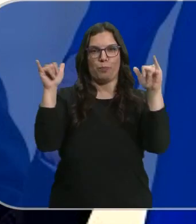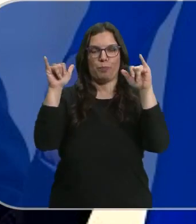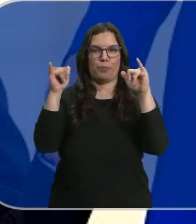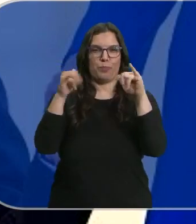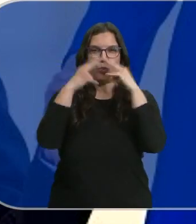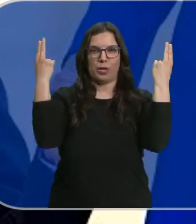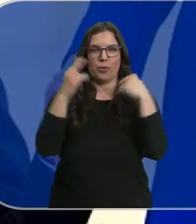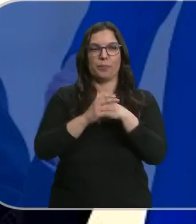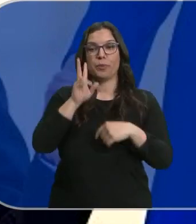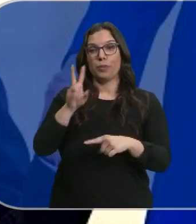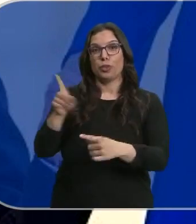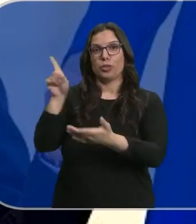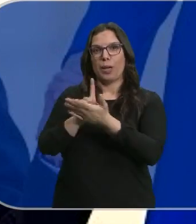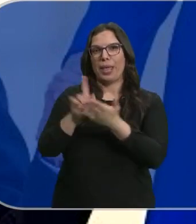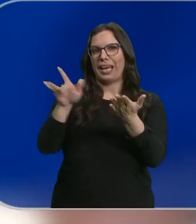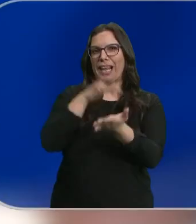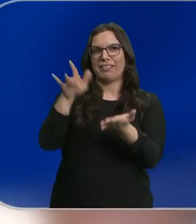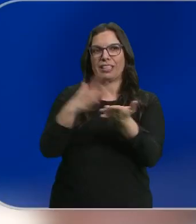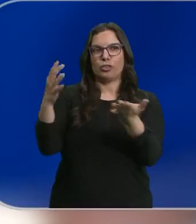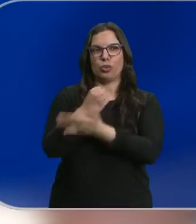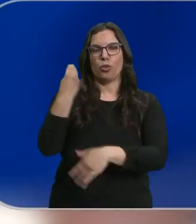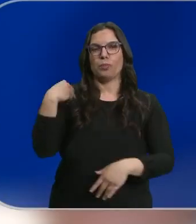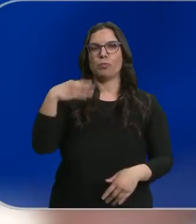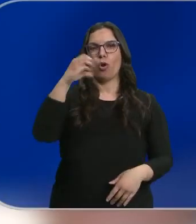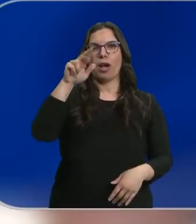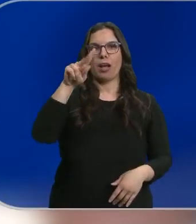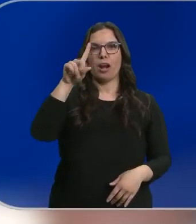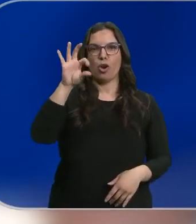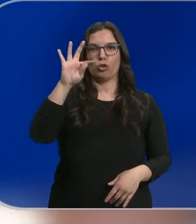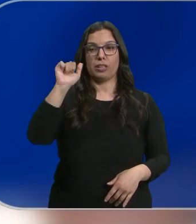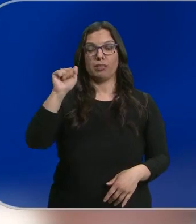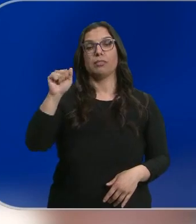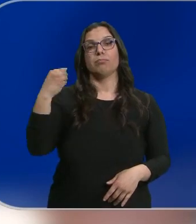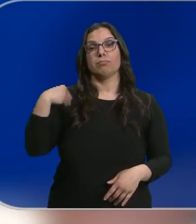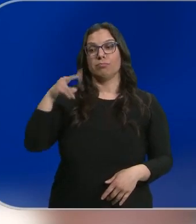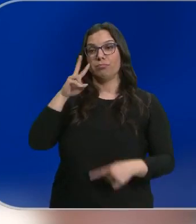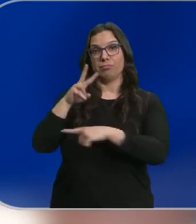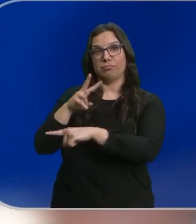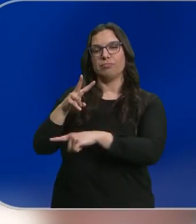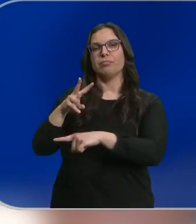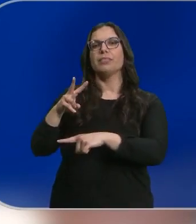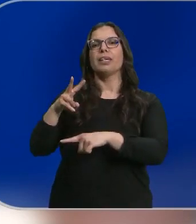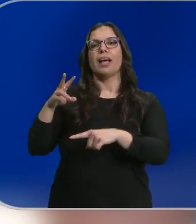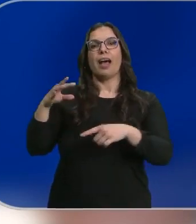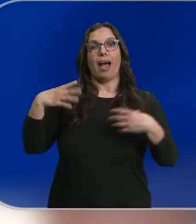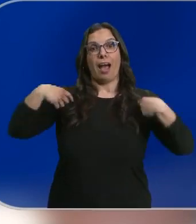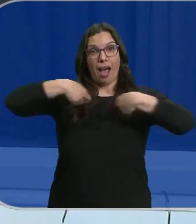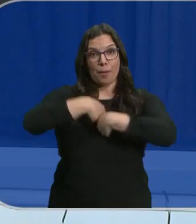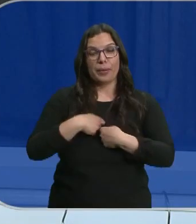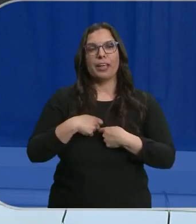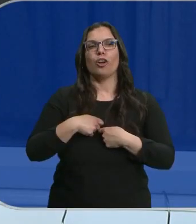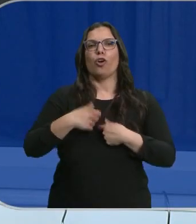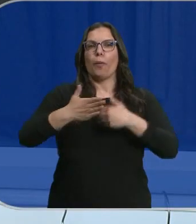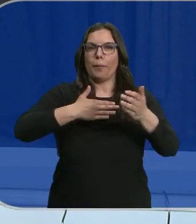La hemos vuelto a ver en todas las portadas. Carlota, la hija de los duques de Cambridge, ha vuelto a lucir un abrigo de firma Zamorana. Una